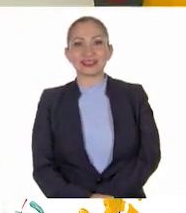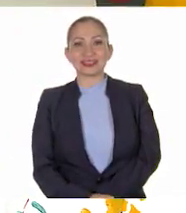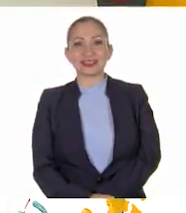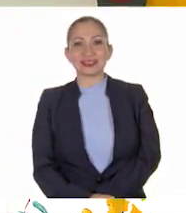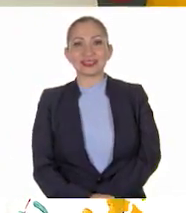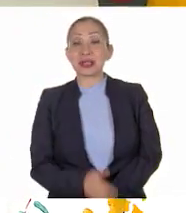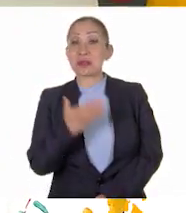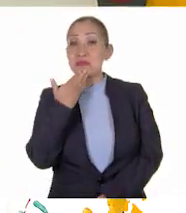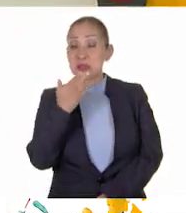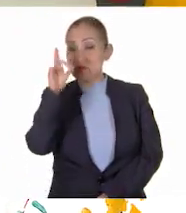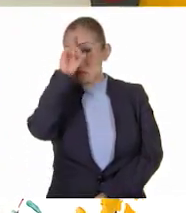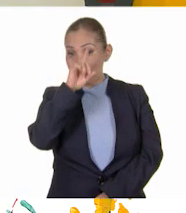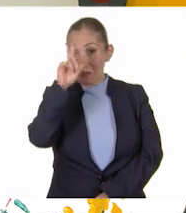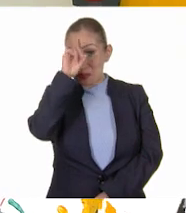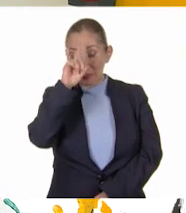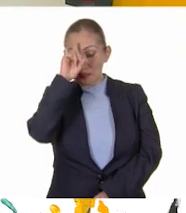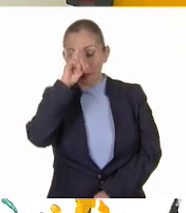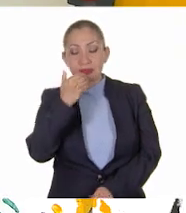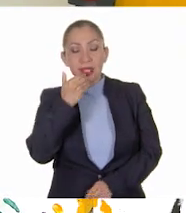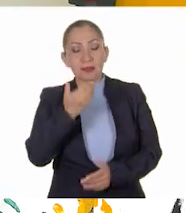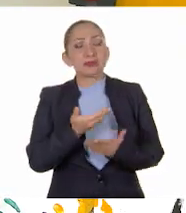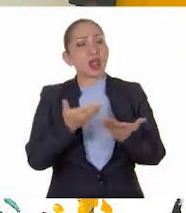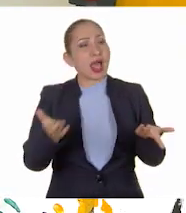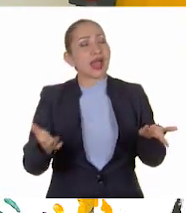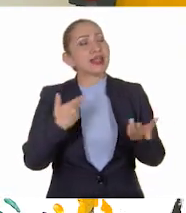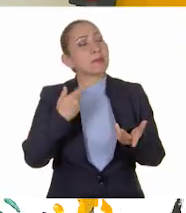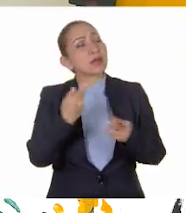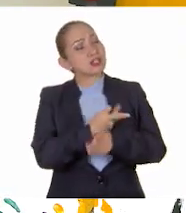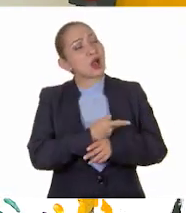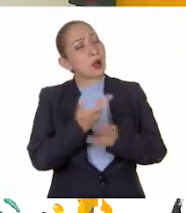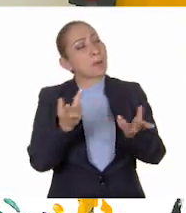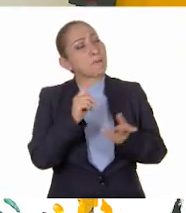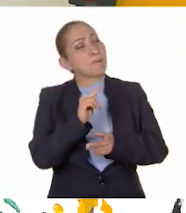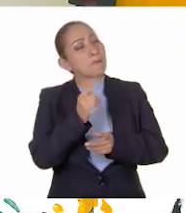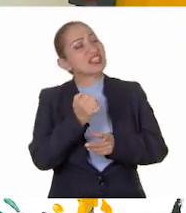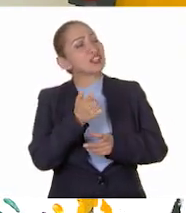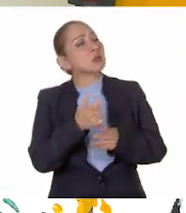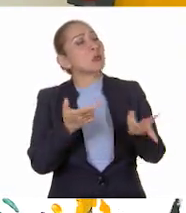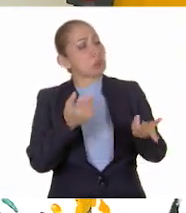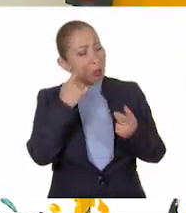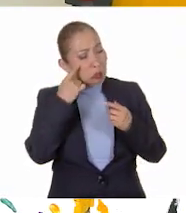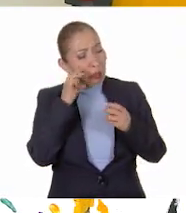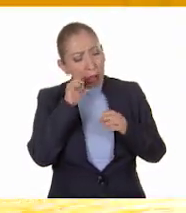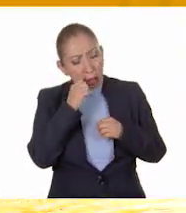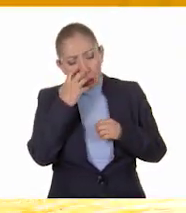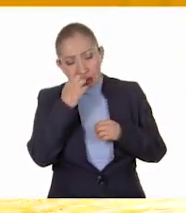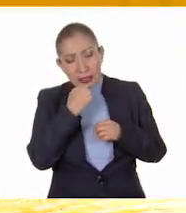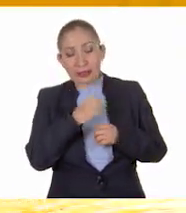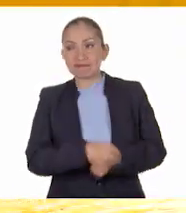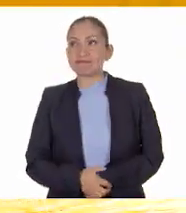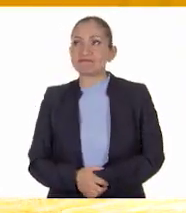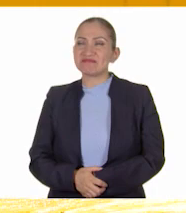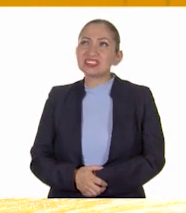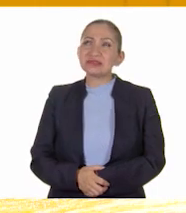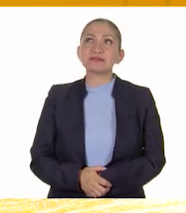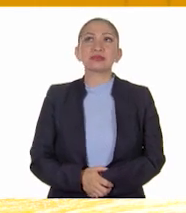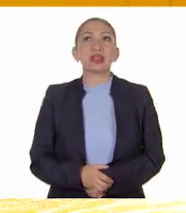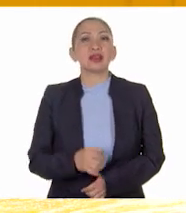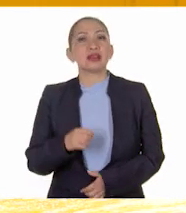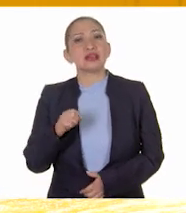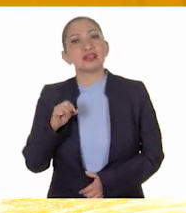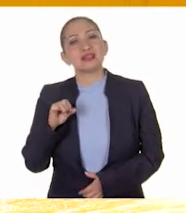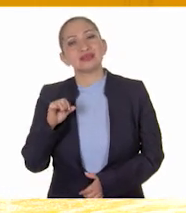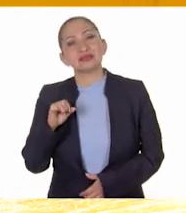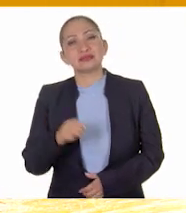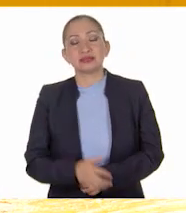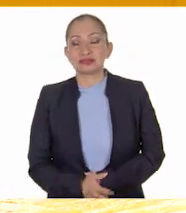Muy buenas recomendaciones. Y bueno, ¿qué pasó Panchito? Te veo un poquito cabizbajo. ¿Qué te pasó? Bueno, pues es que...